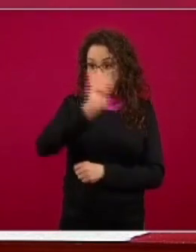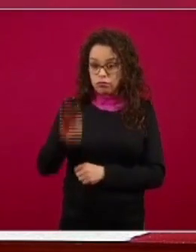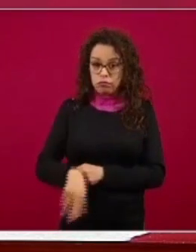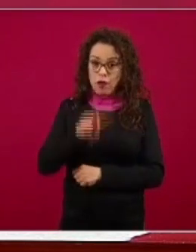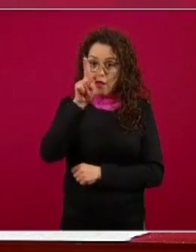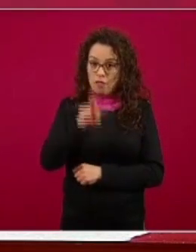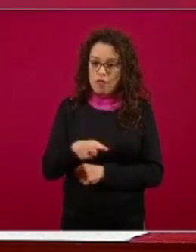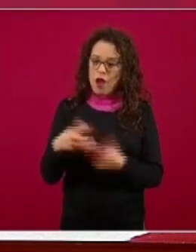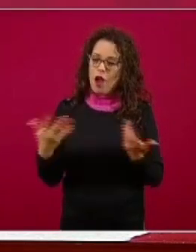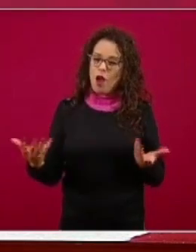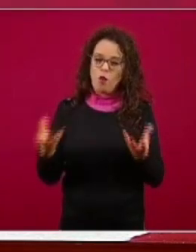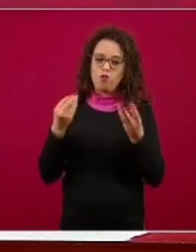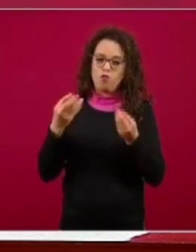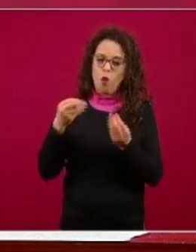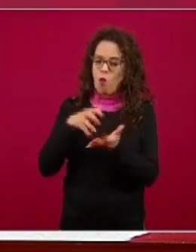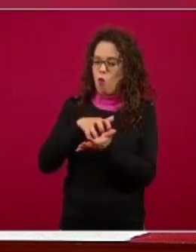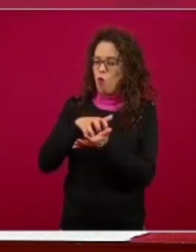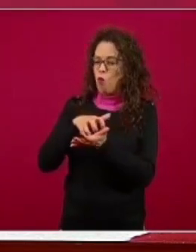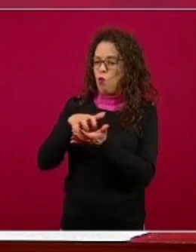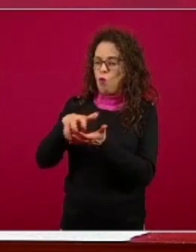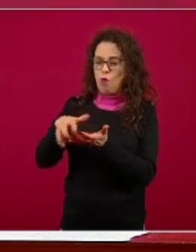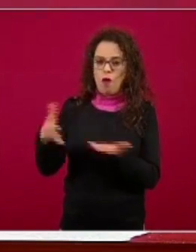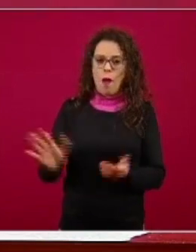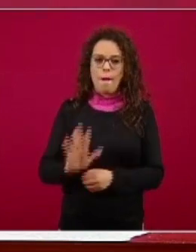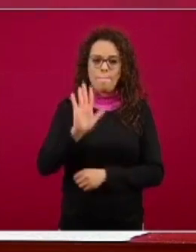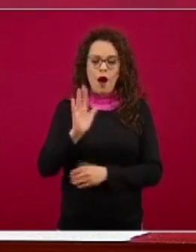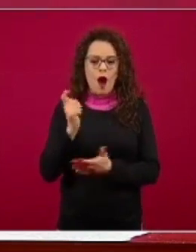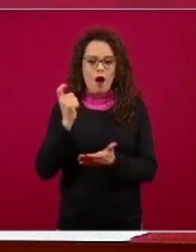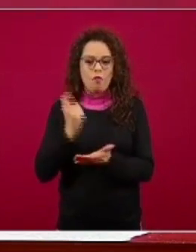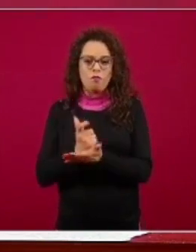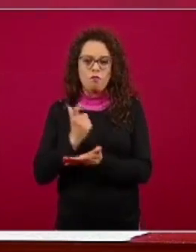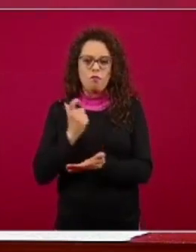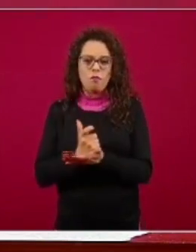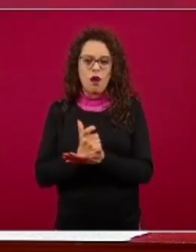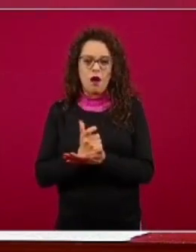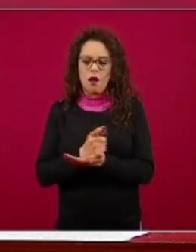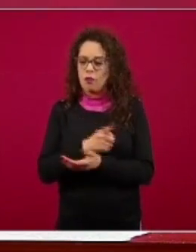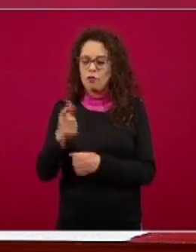muy alto que pagar y definitivamente no está recomendada esa